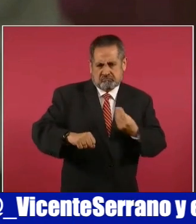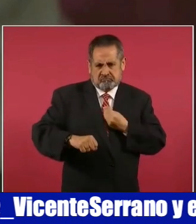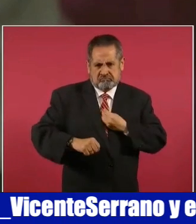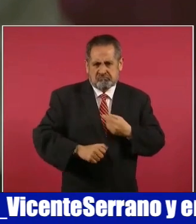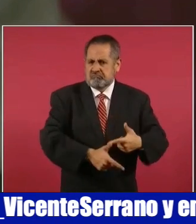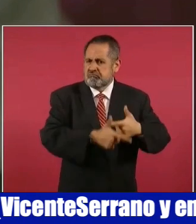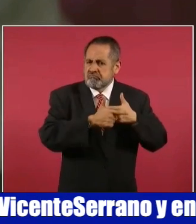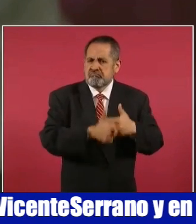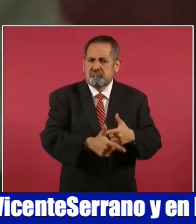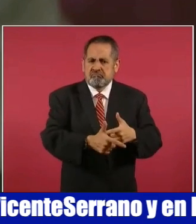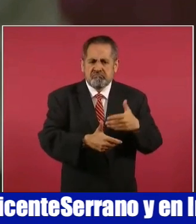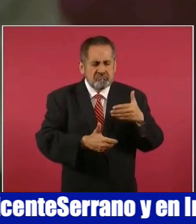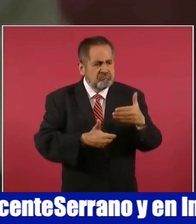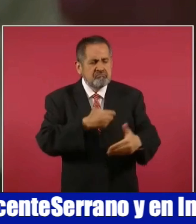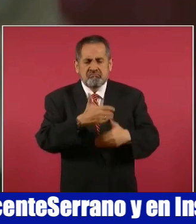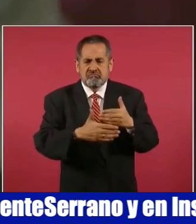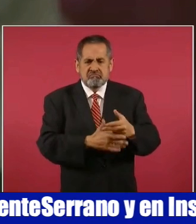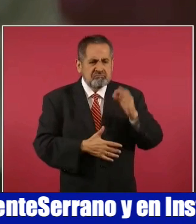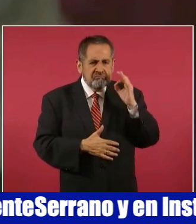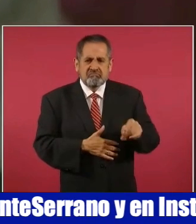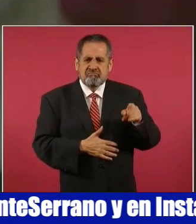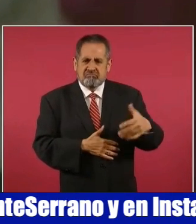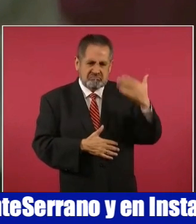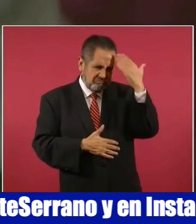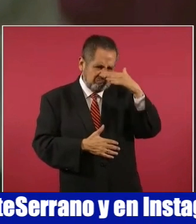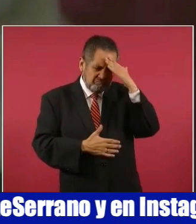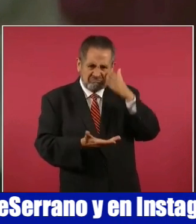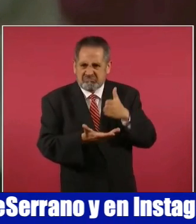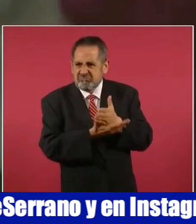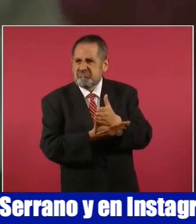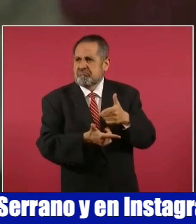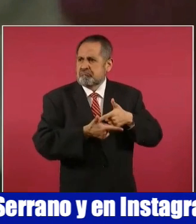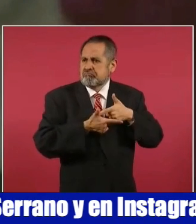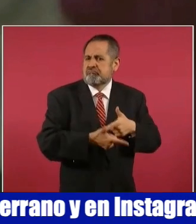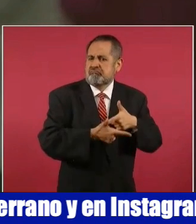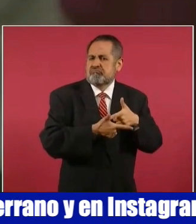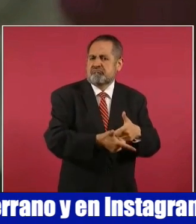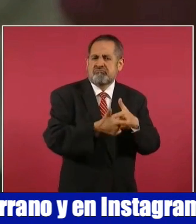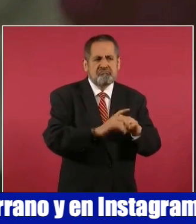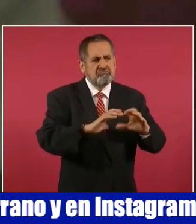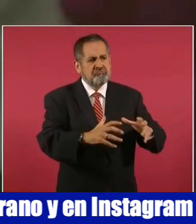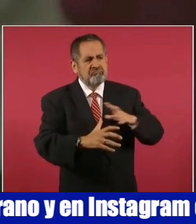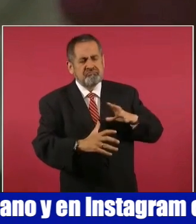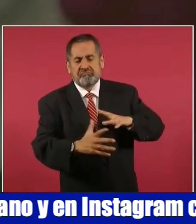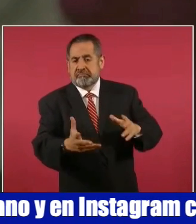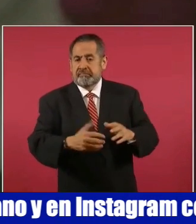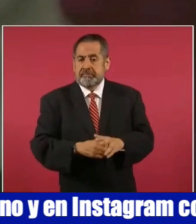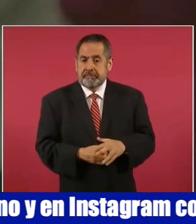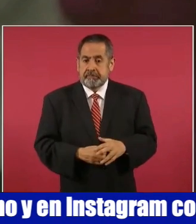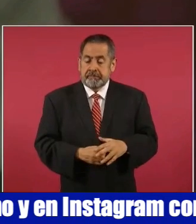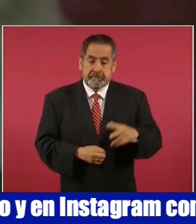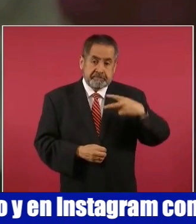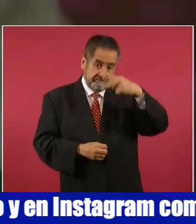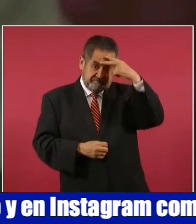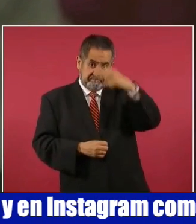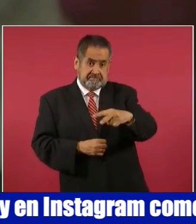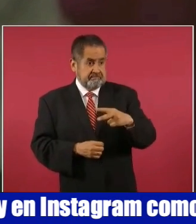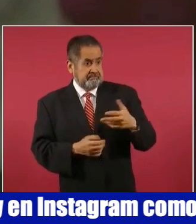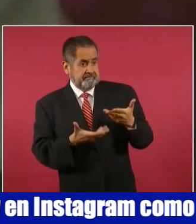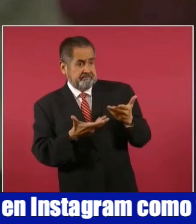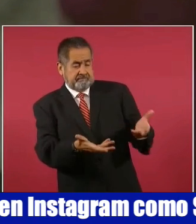han tenido la más comprobada capacidad de sobrevivencia. México es prueba de ello.